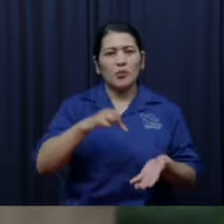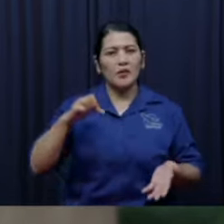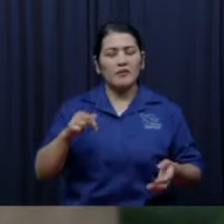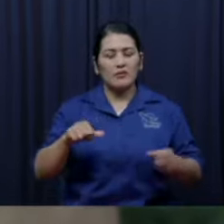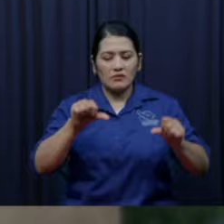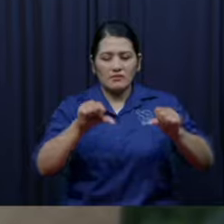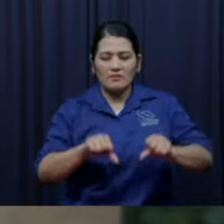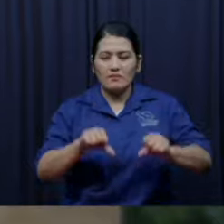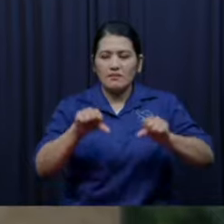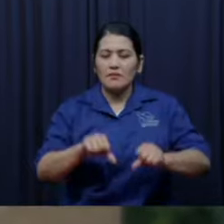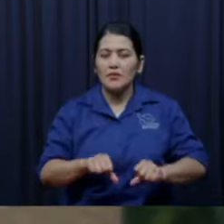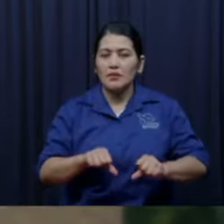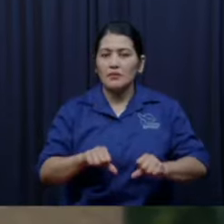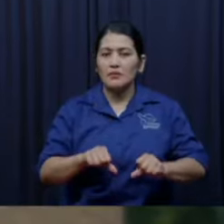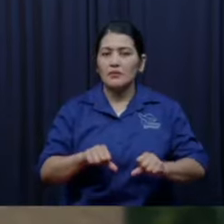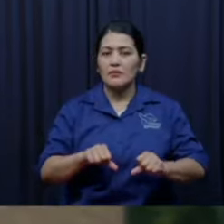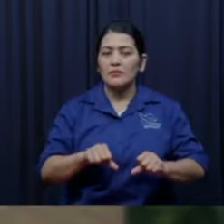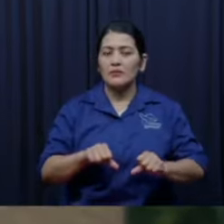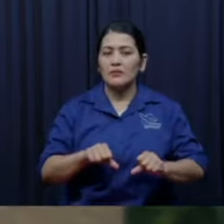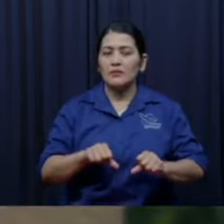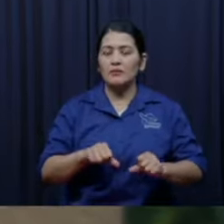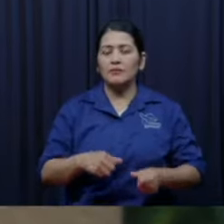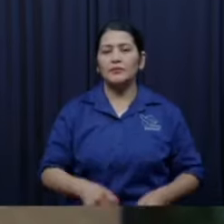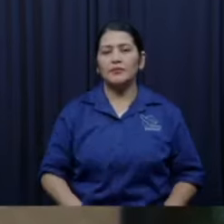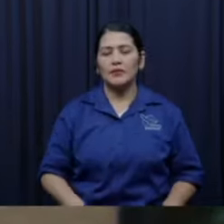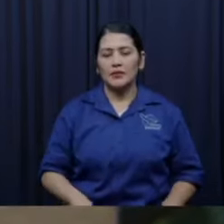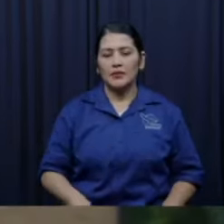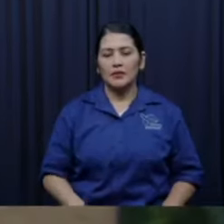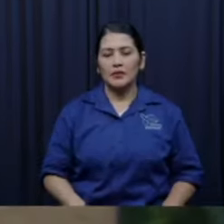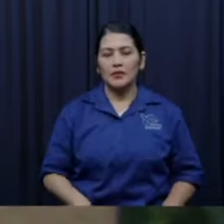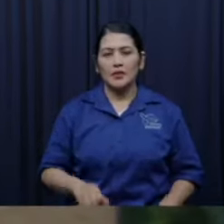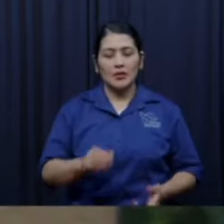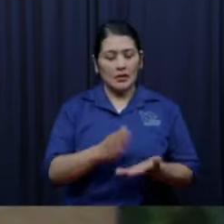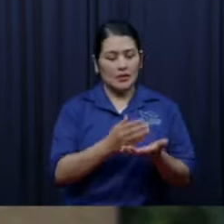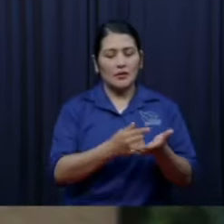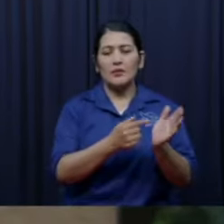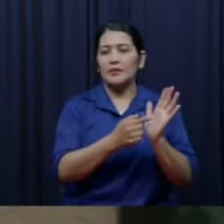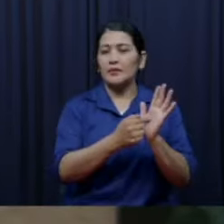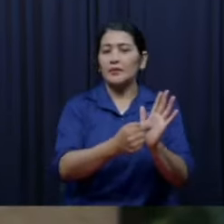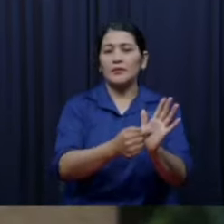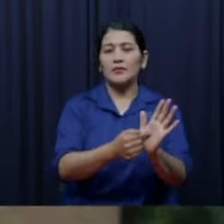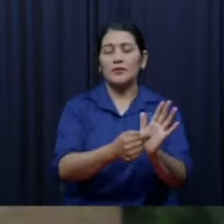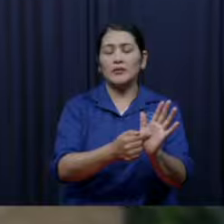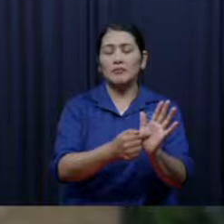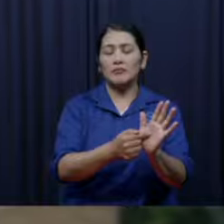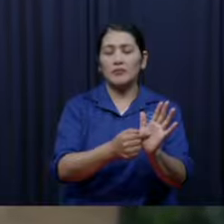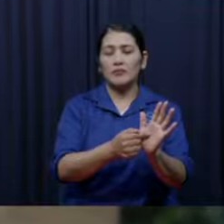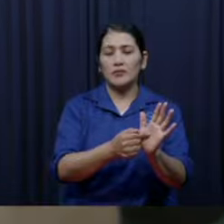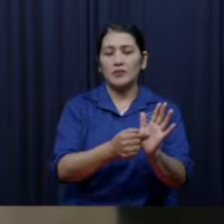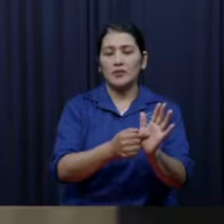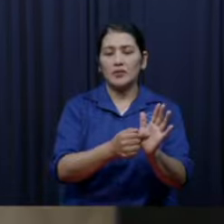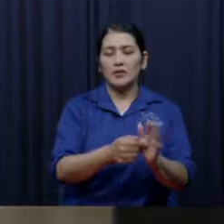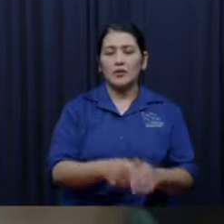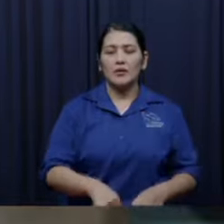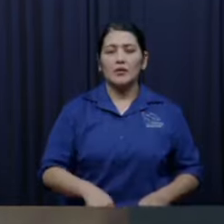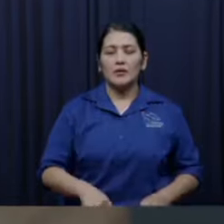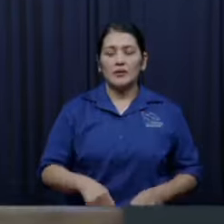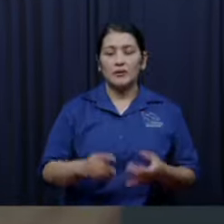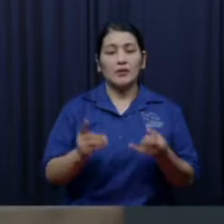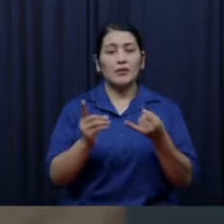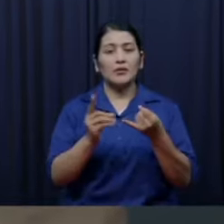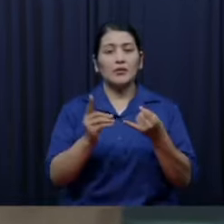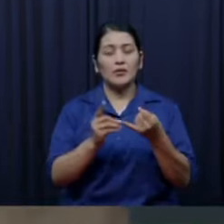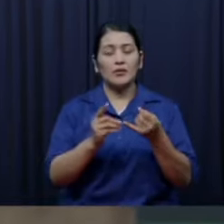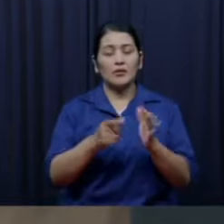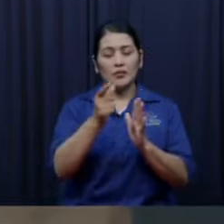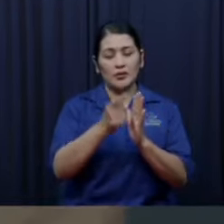otro versículo nos habla de que ya pasó, ¿verdad? Es el Deuteronomio 7.1, es la explicación